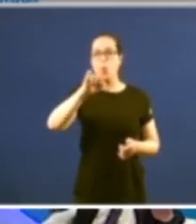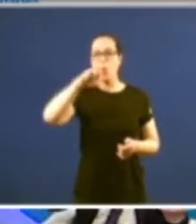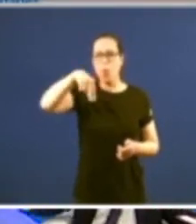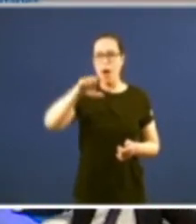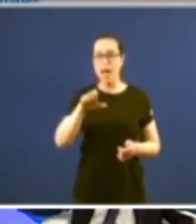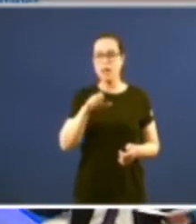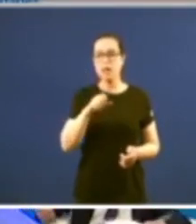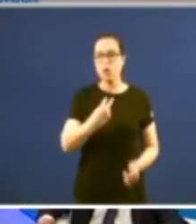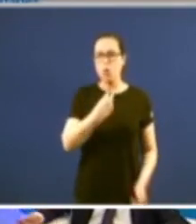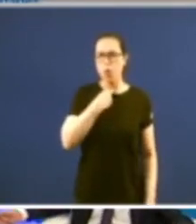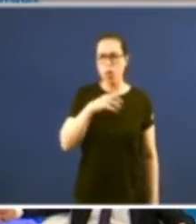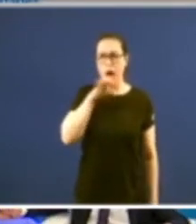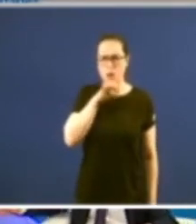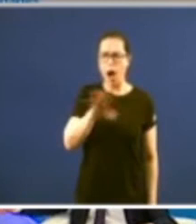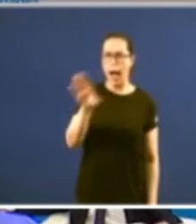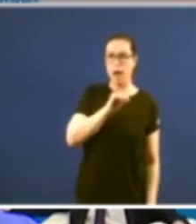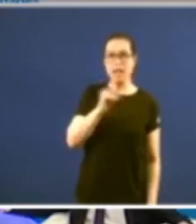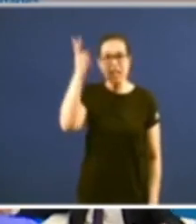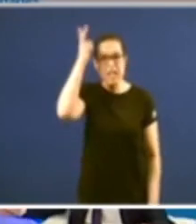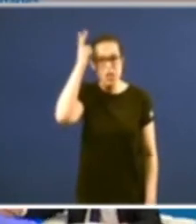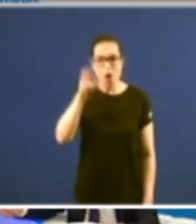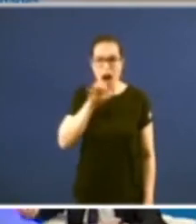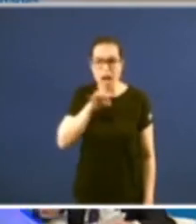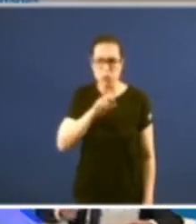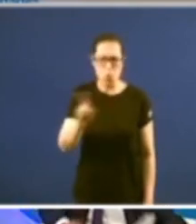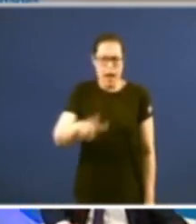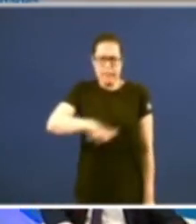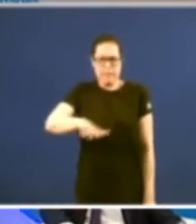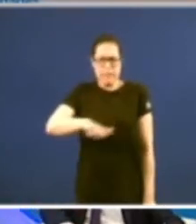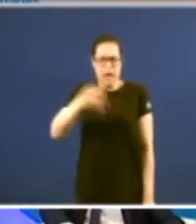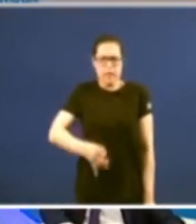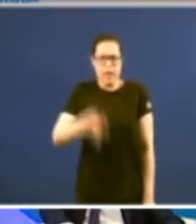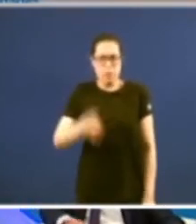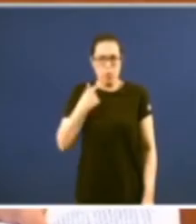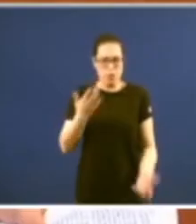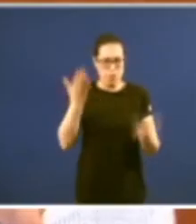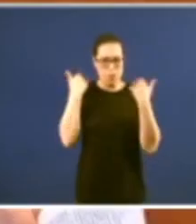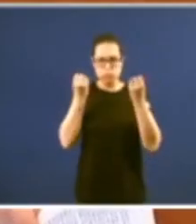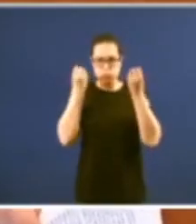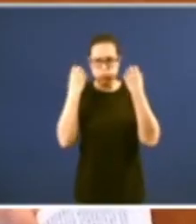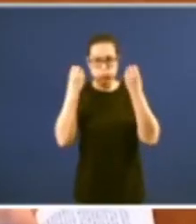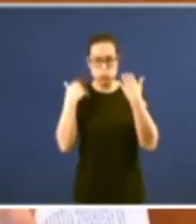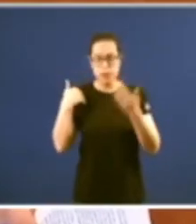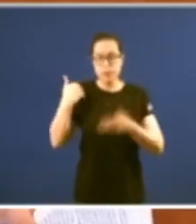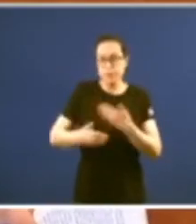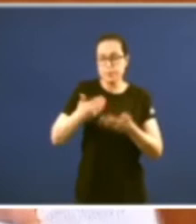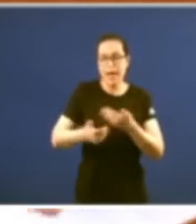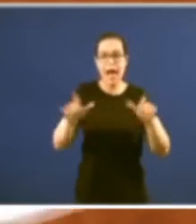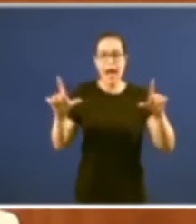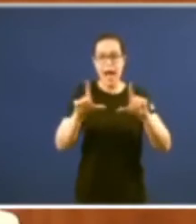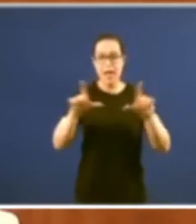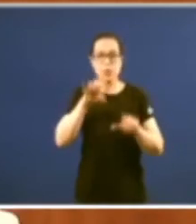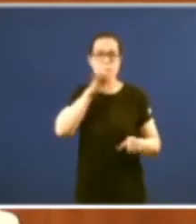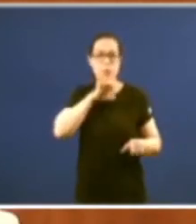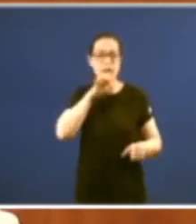os indios como van a falar en galego tiñan que falar en castelán que era o que le estaba acostumbrado con tempo acostumbrou os indios ou si os falaran